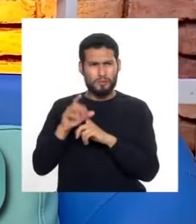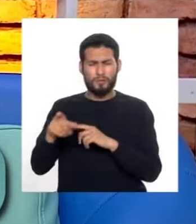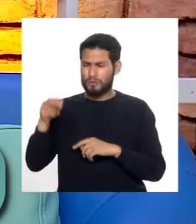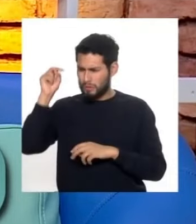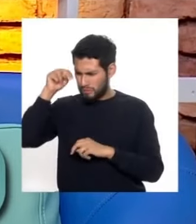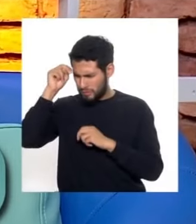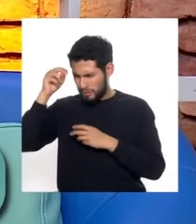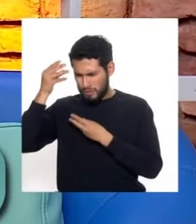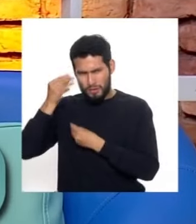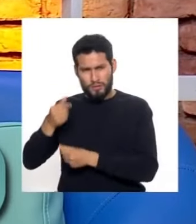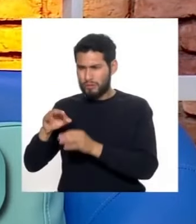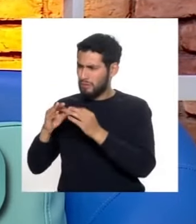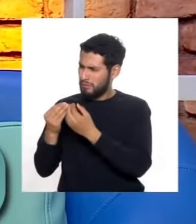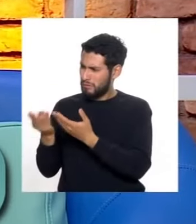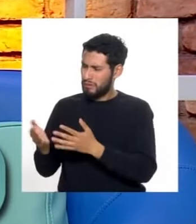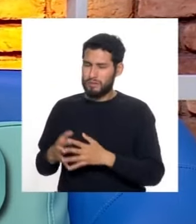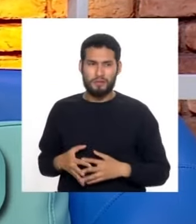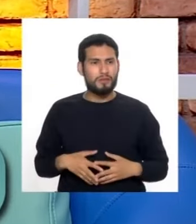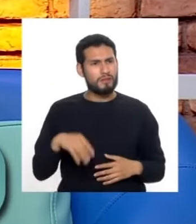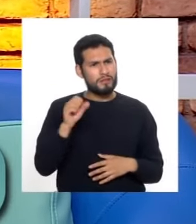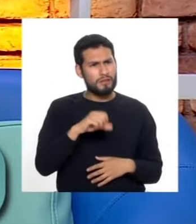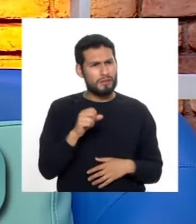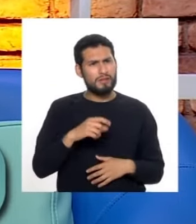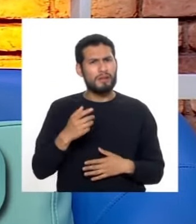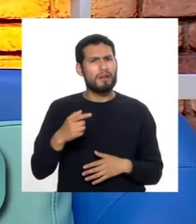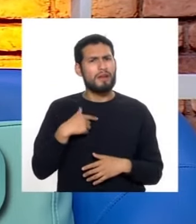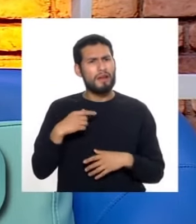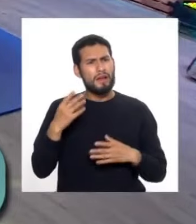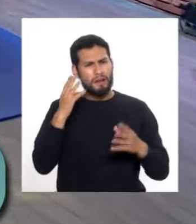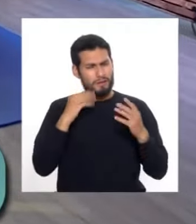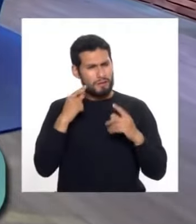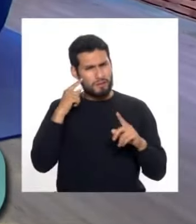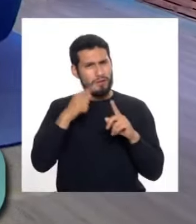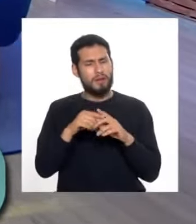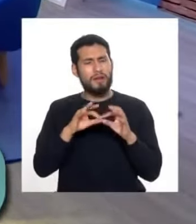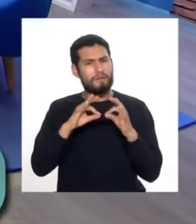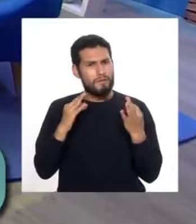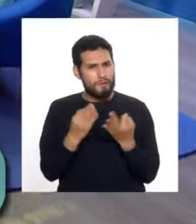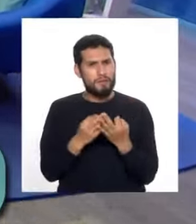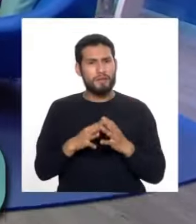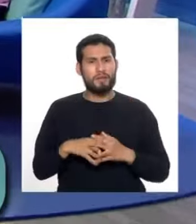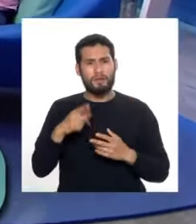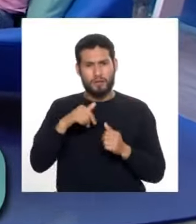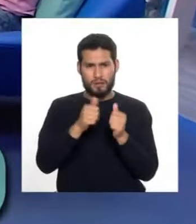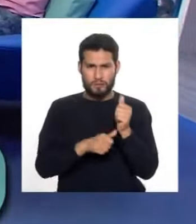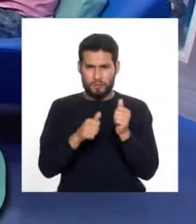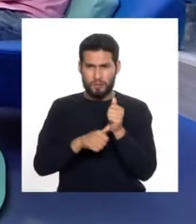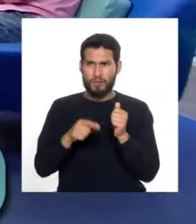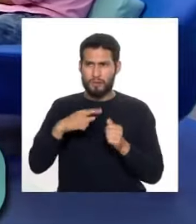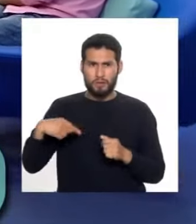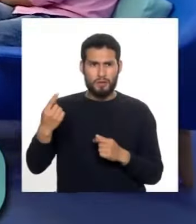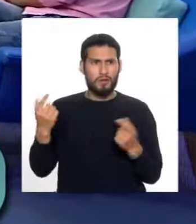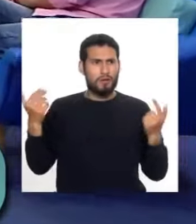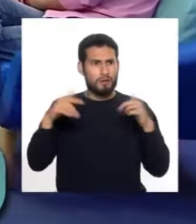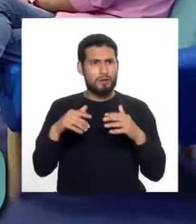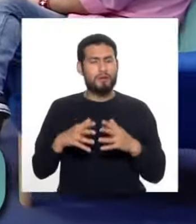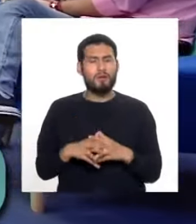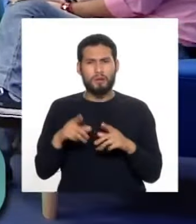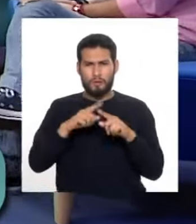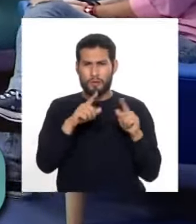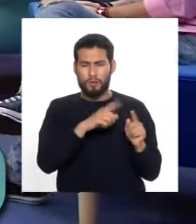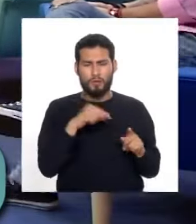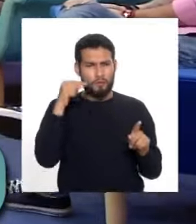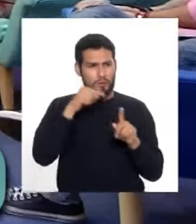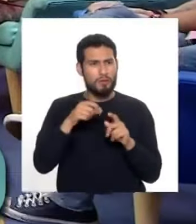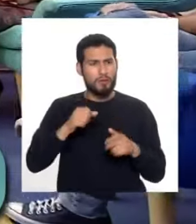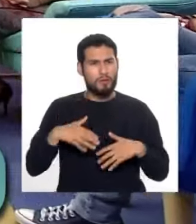tus nietos, a tu familia? Sí, esa es la principal tarea, a la familia, a los hermanos migrantes que han venido de diferentes puntos